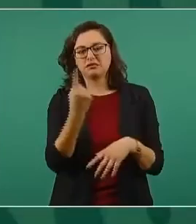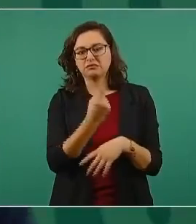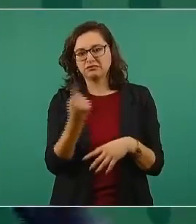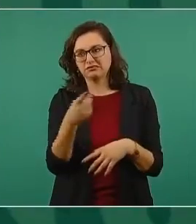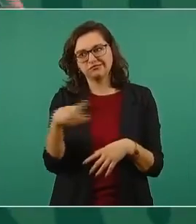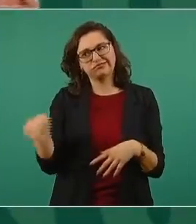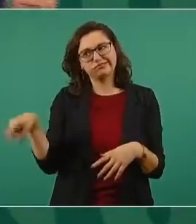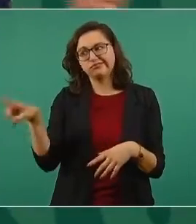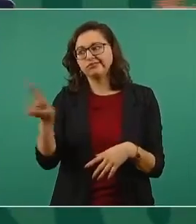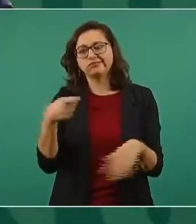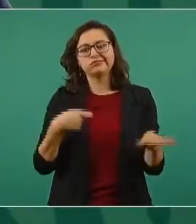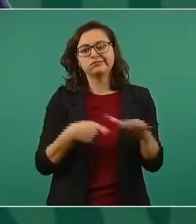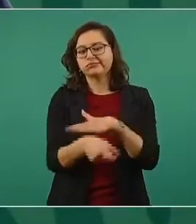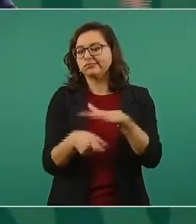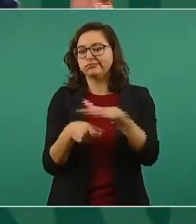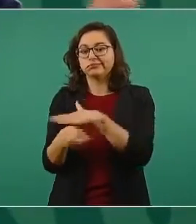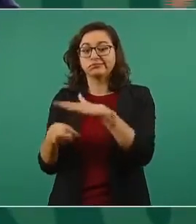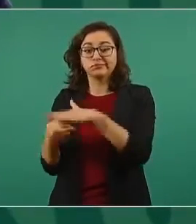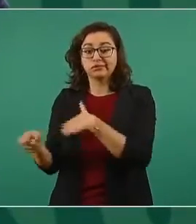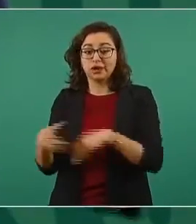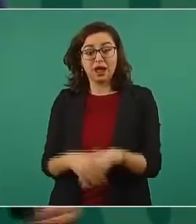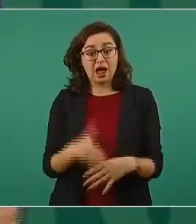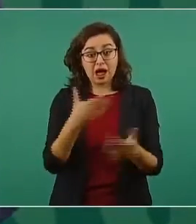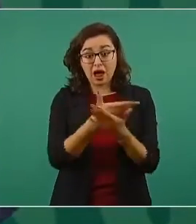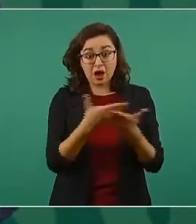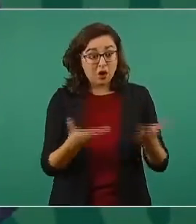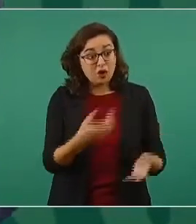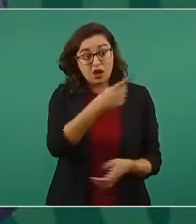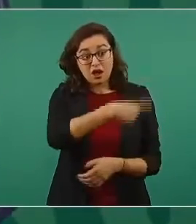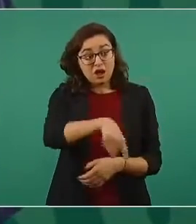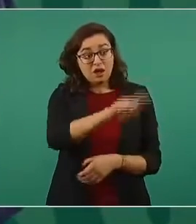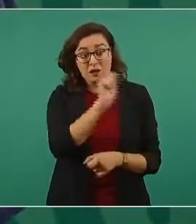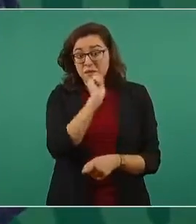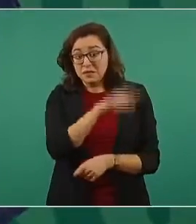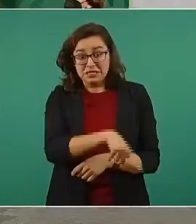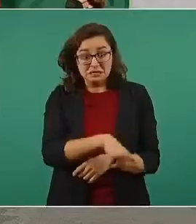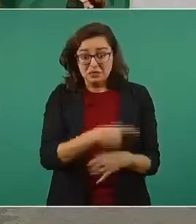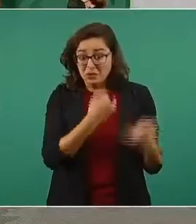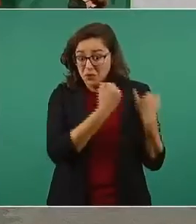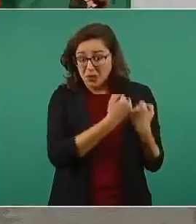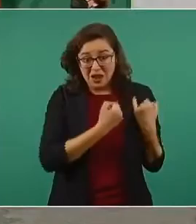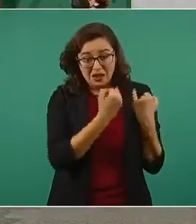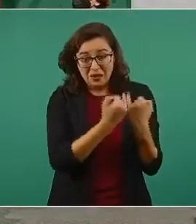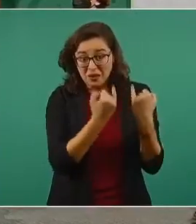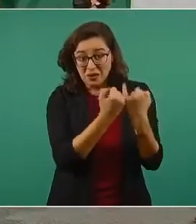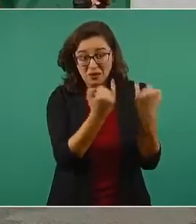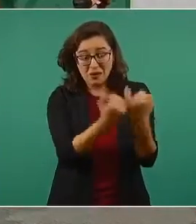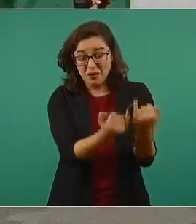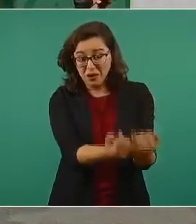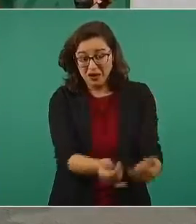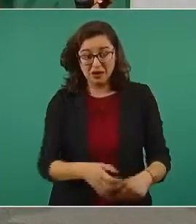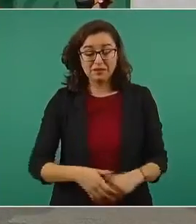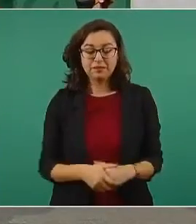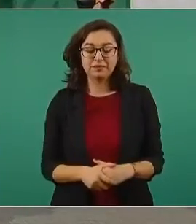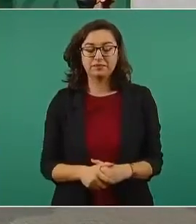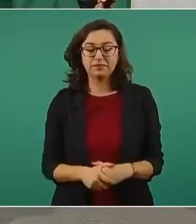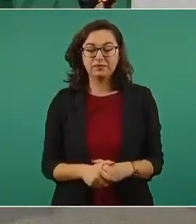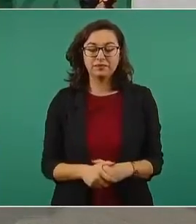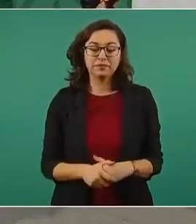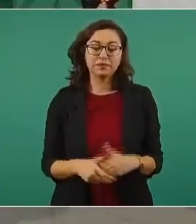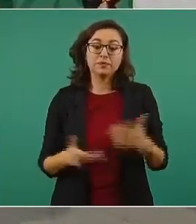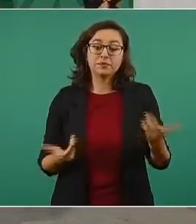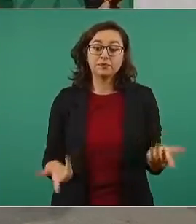Y es parecido ahora, maiceo. Ayer hablábamos del INE,